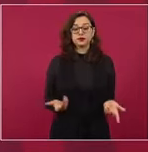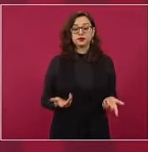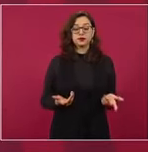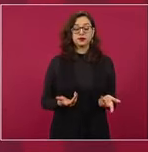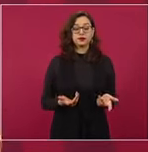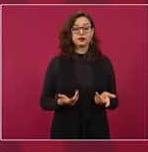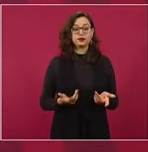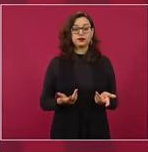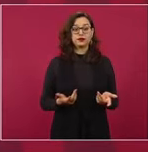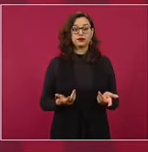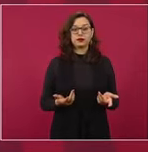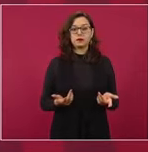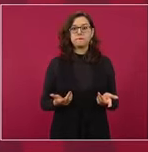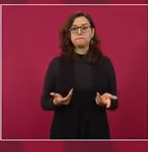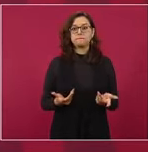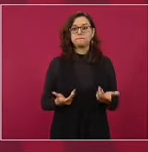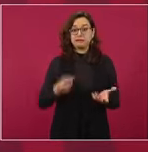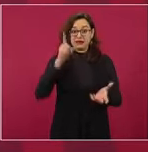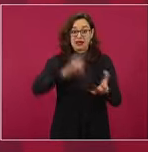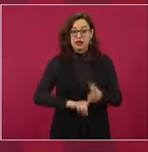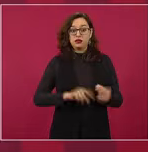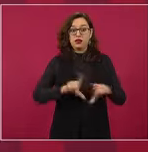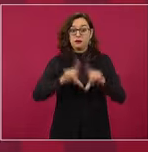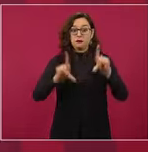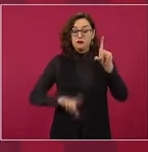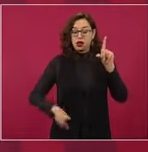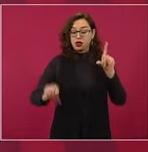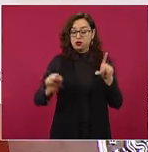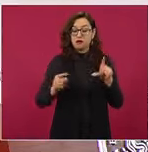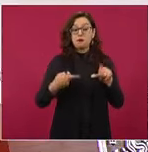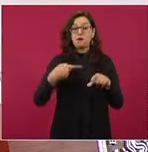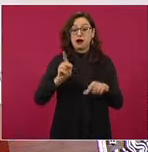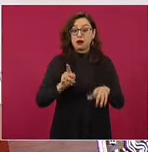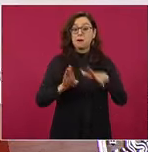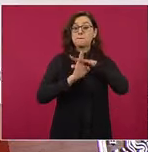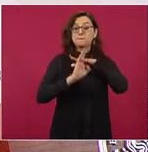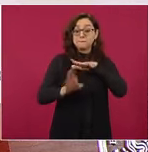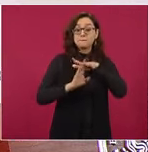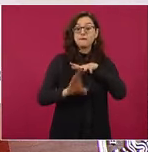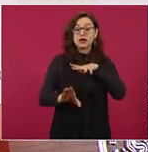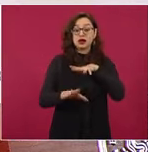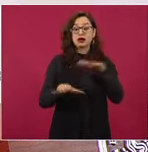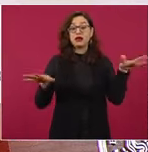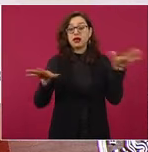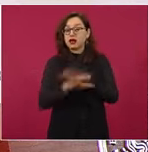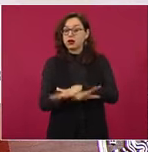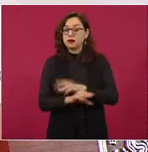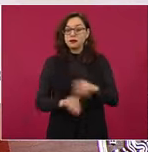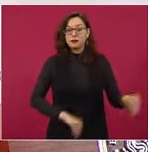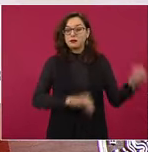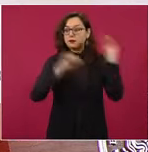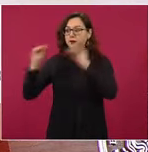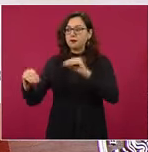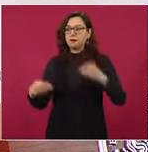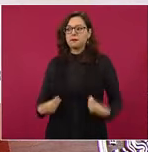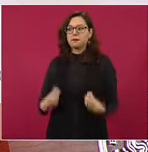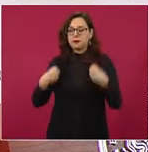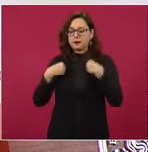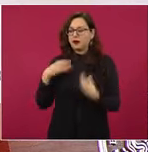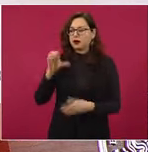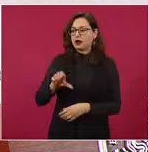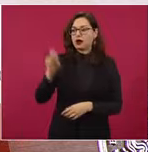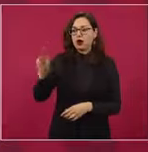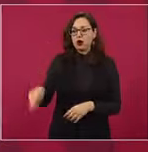migrantes, trabajadores ejemplares. La